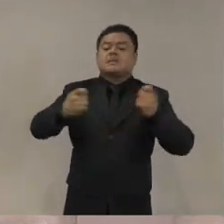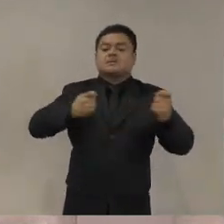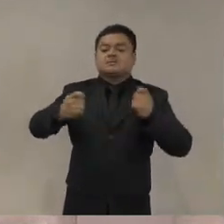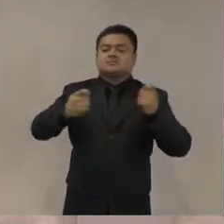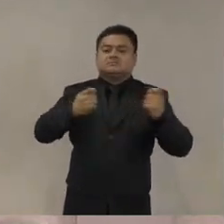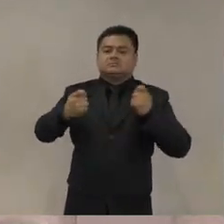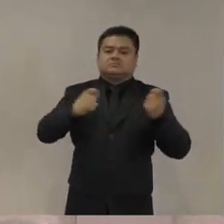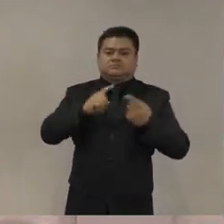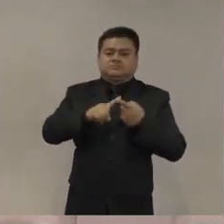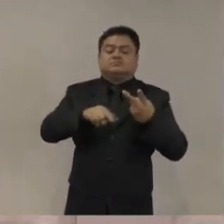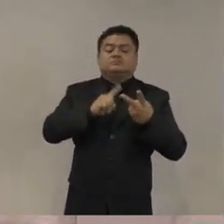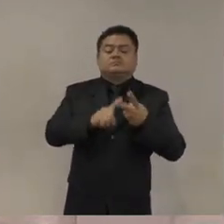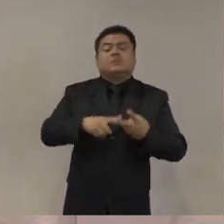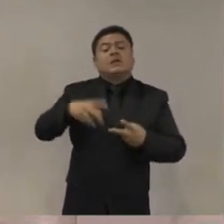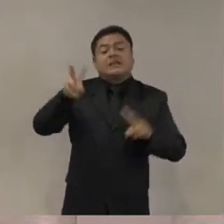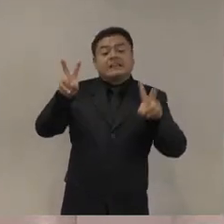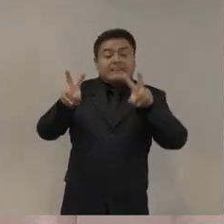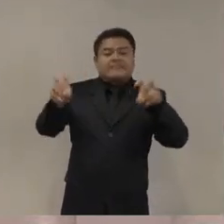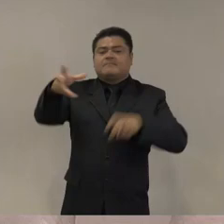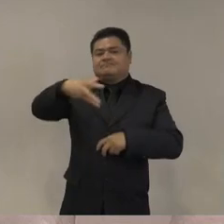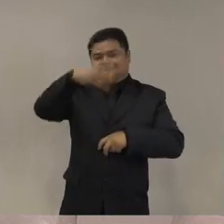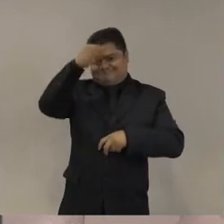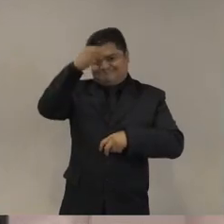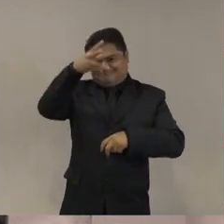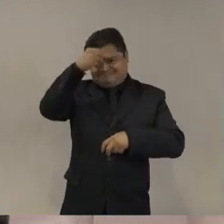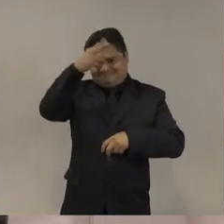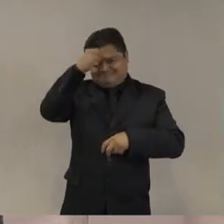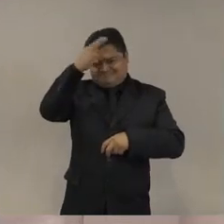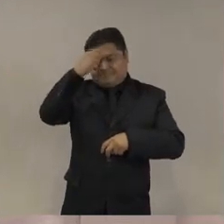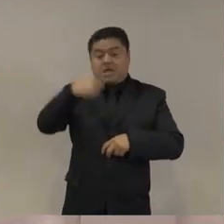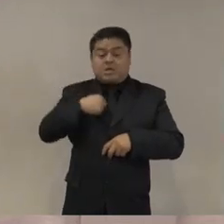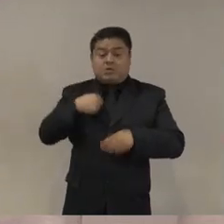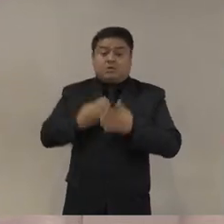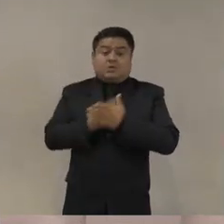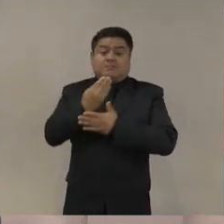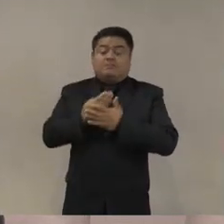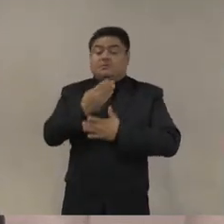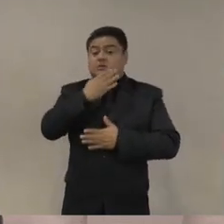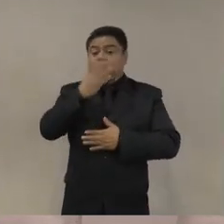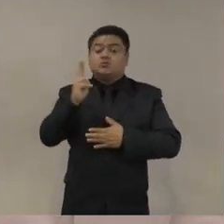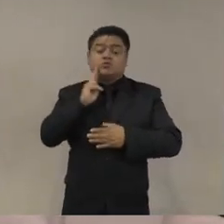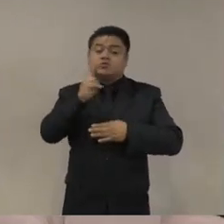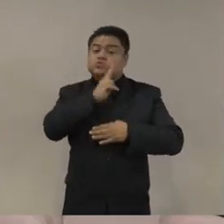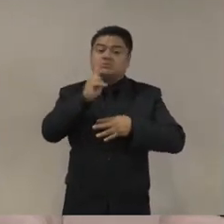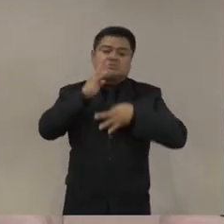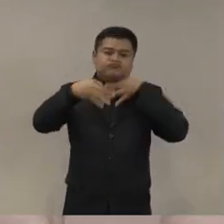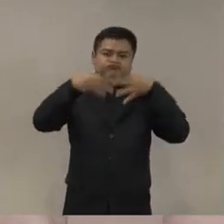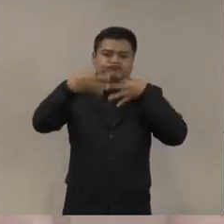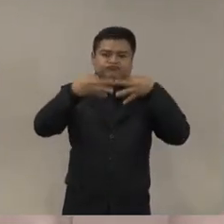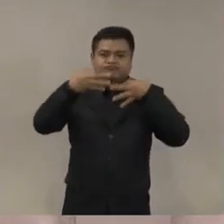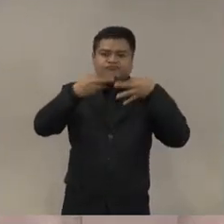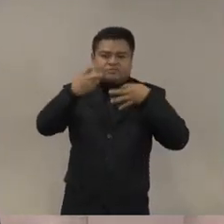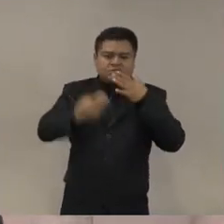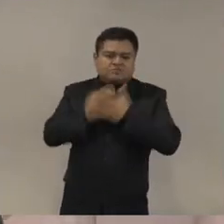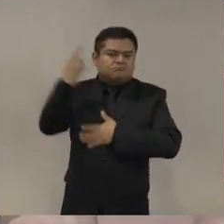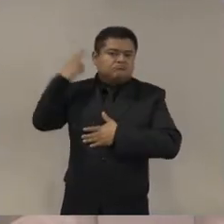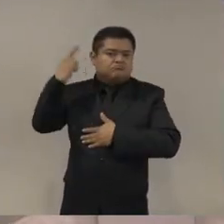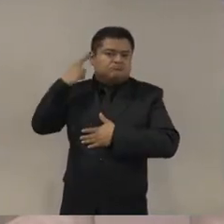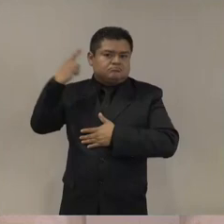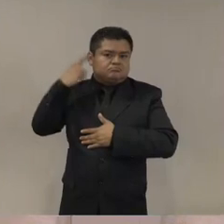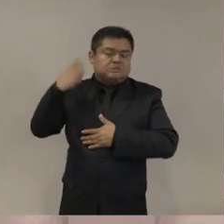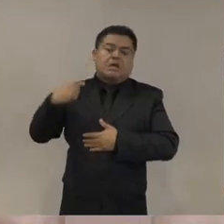se los digo abiertamente a aprender del mismo. Yo tengo un noticiario todas las mañanas en radio y me parece muy importante que también